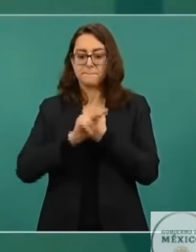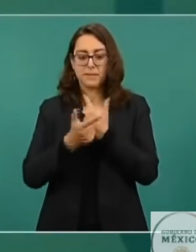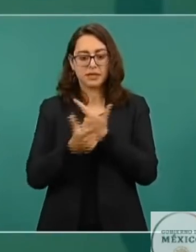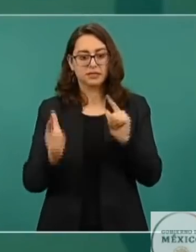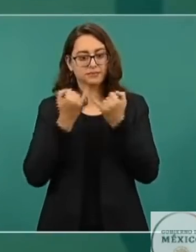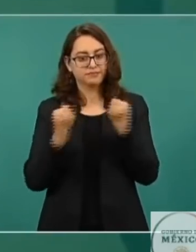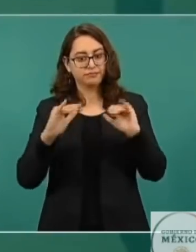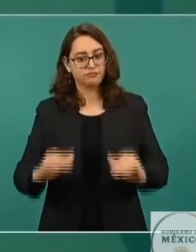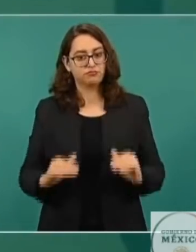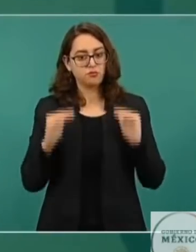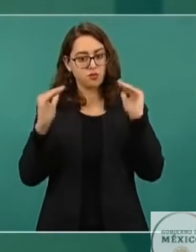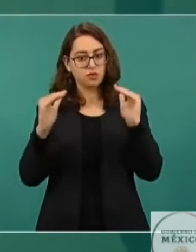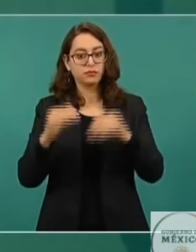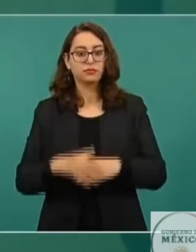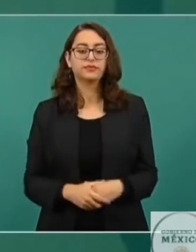soberano.